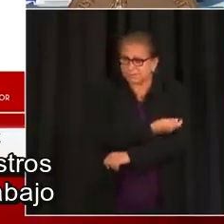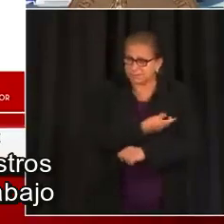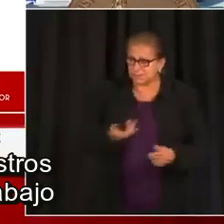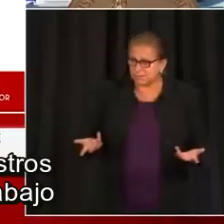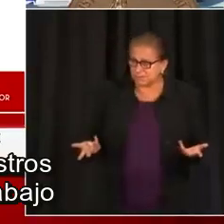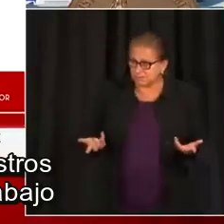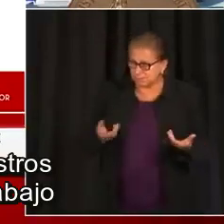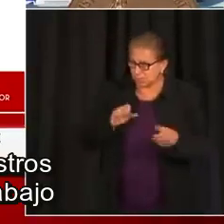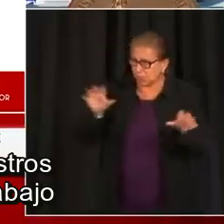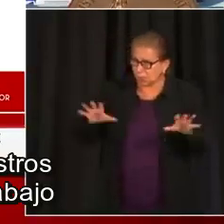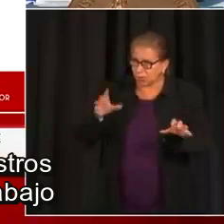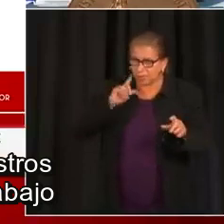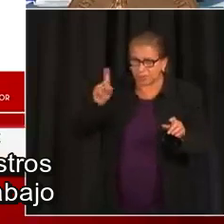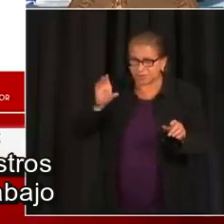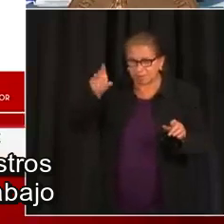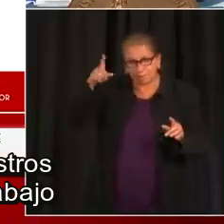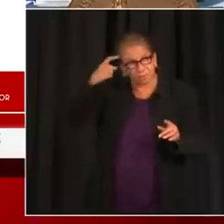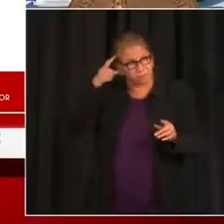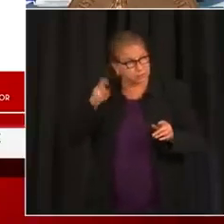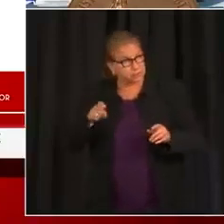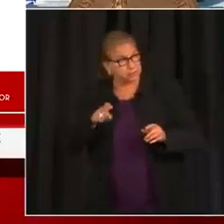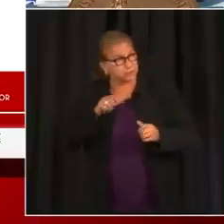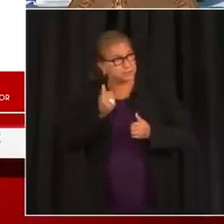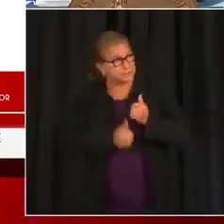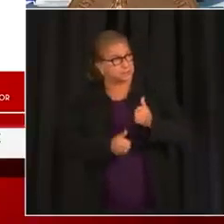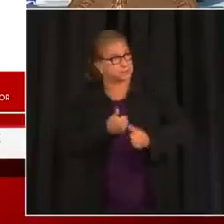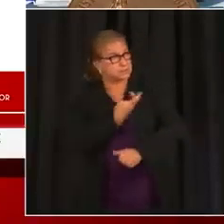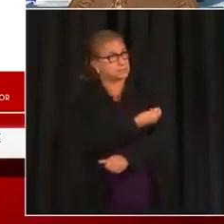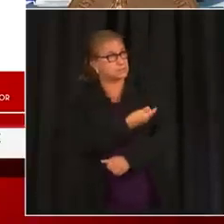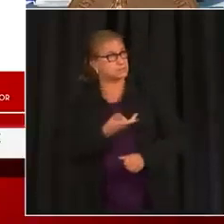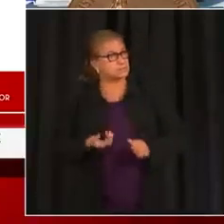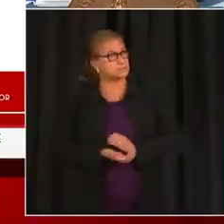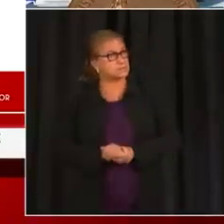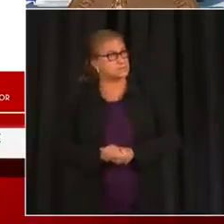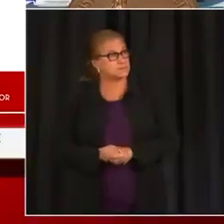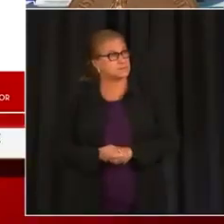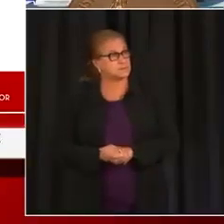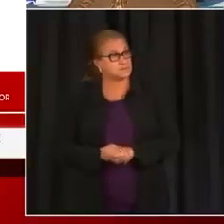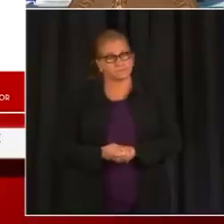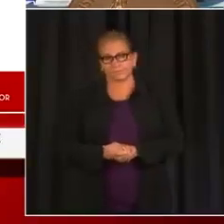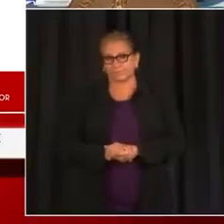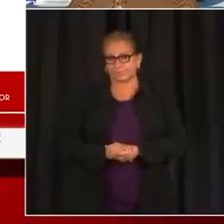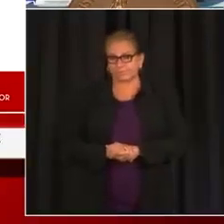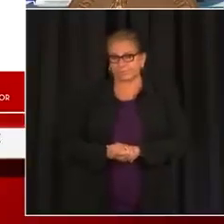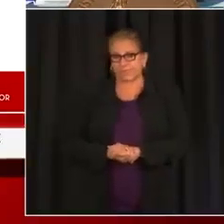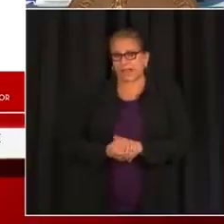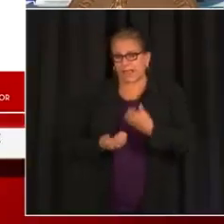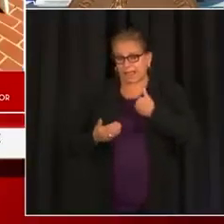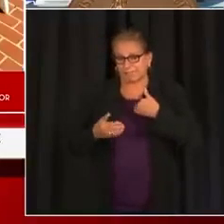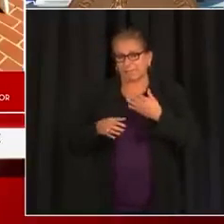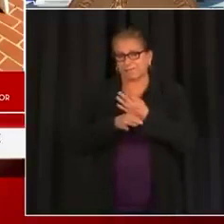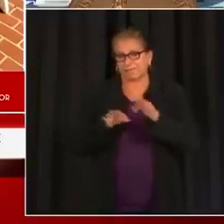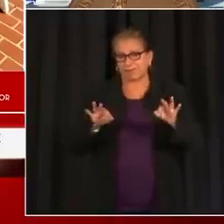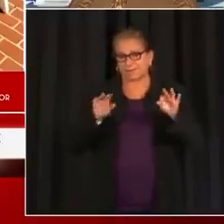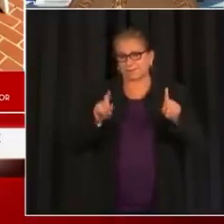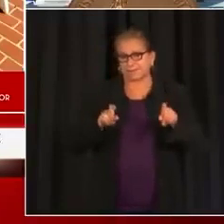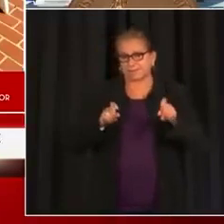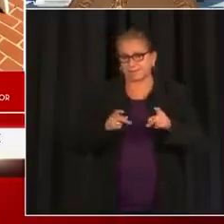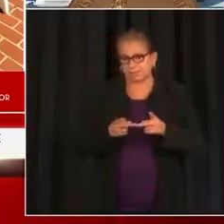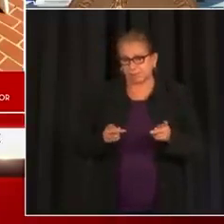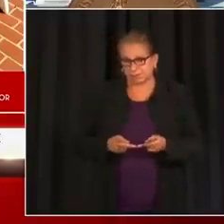nuestros socios del Departamento del Trabajo para el gobierno del DC. Y las pruebas caseras.